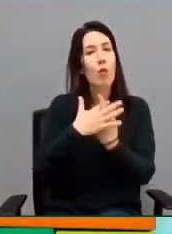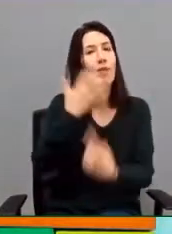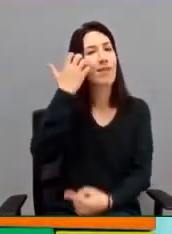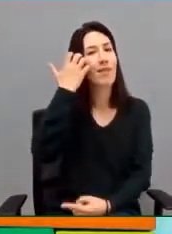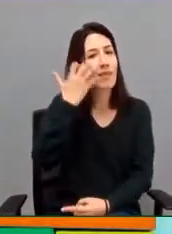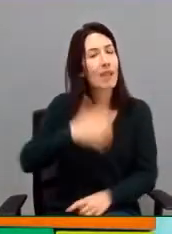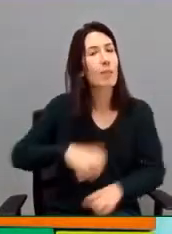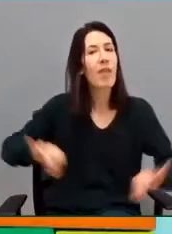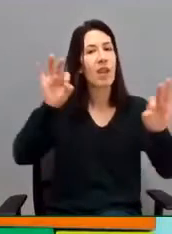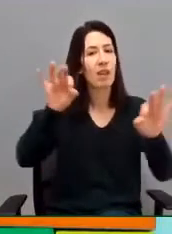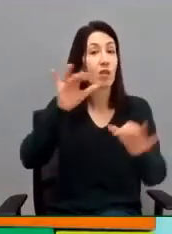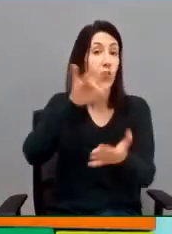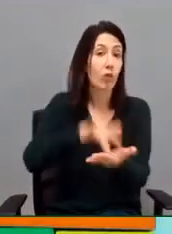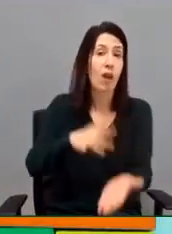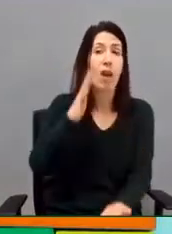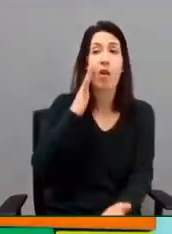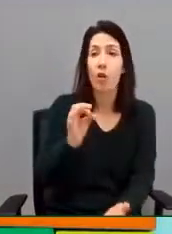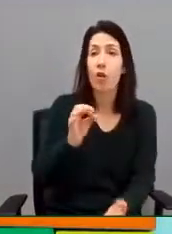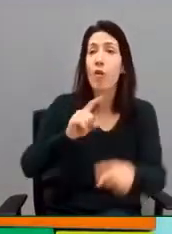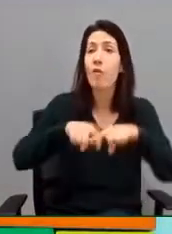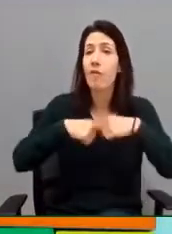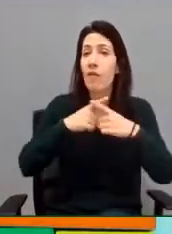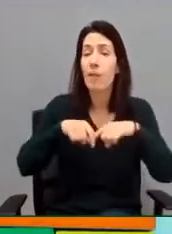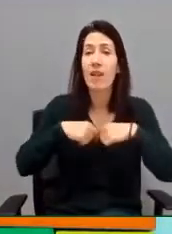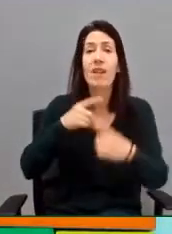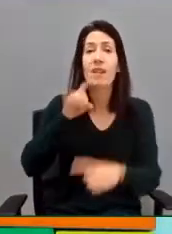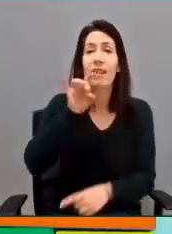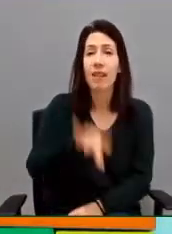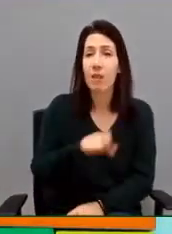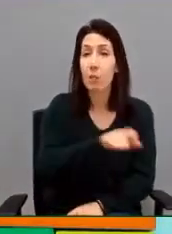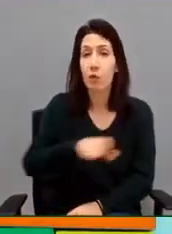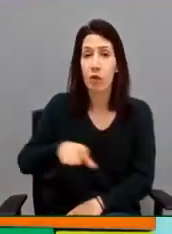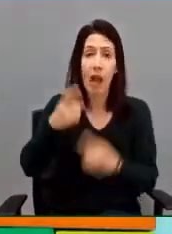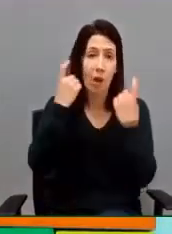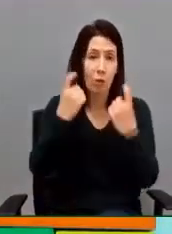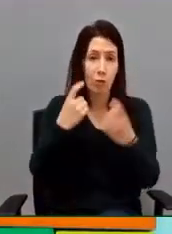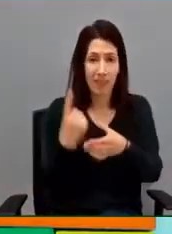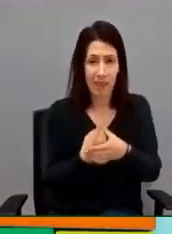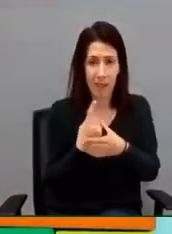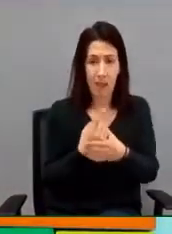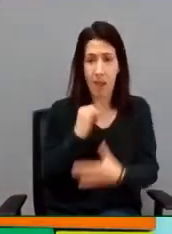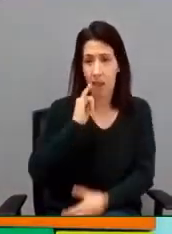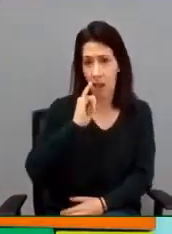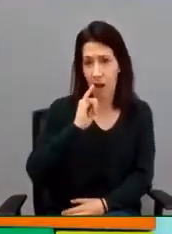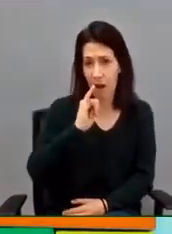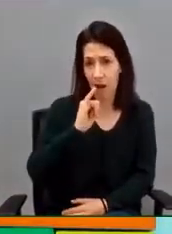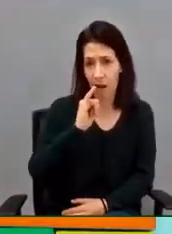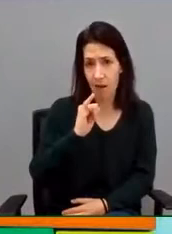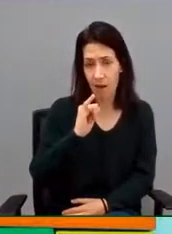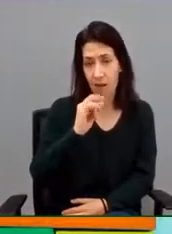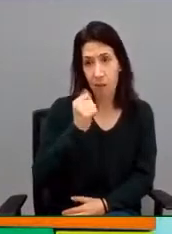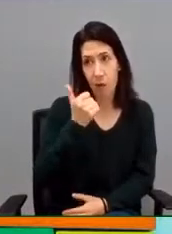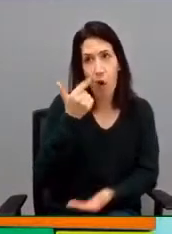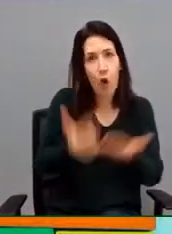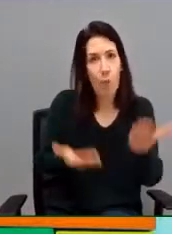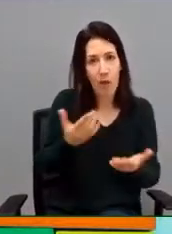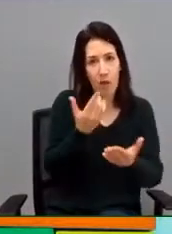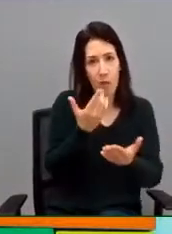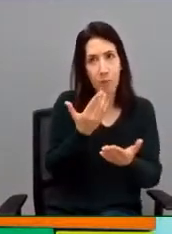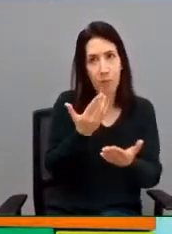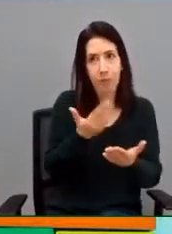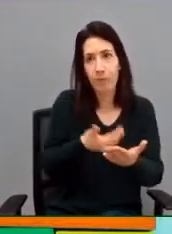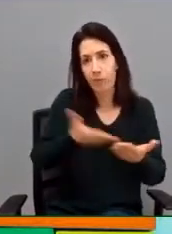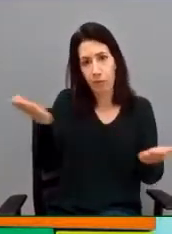lógicamente, a las familias de los alumnos con TEA diferencialmente respecto a